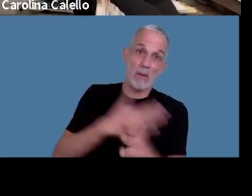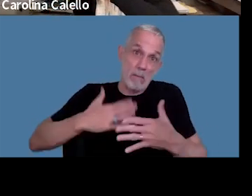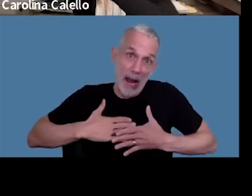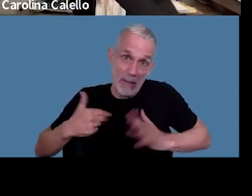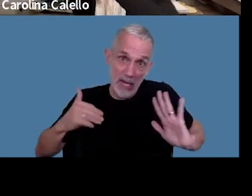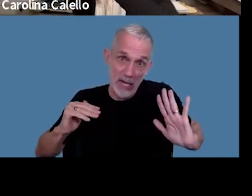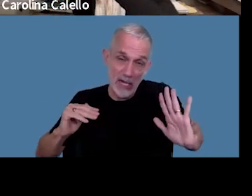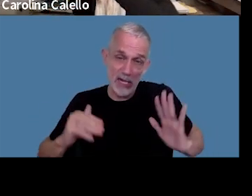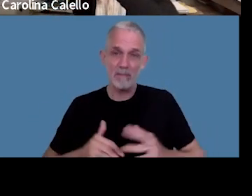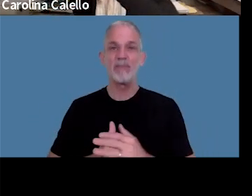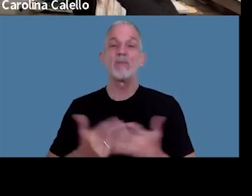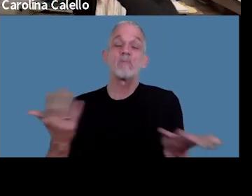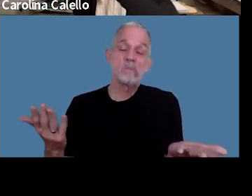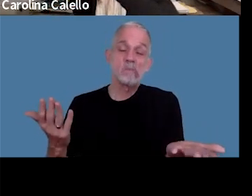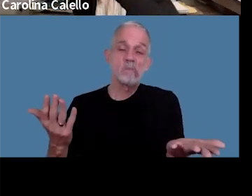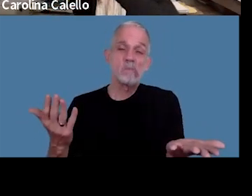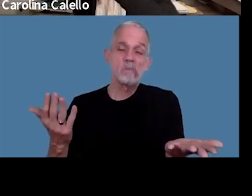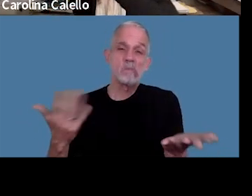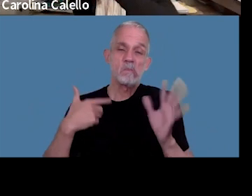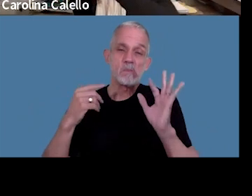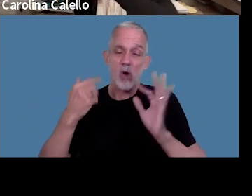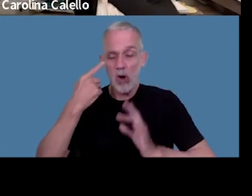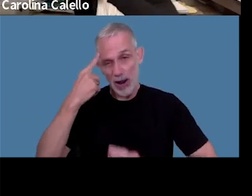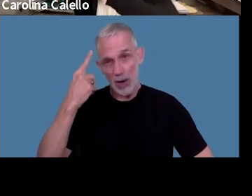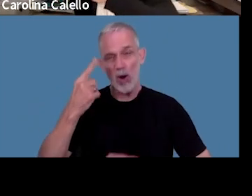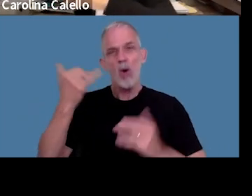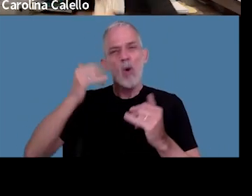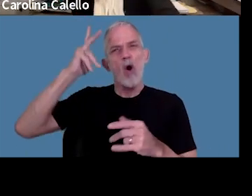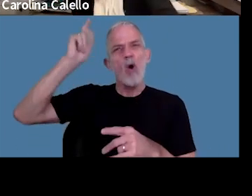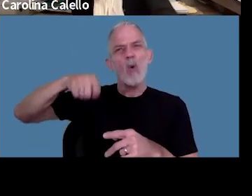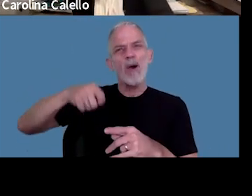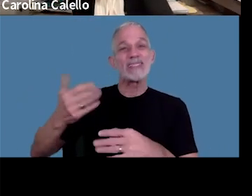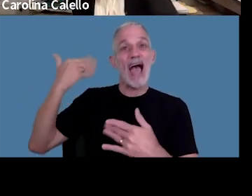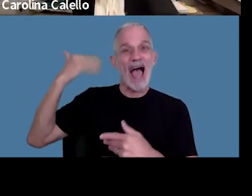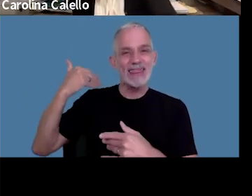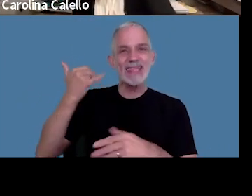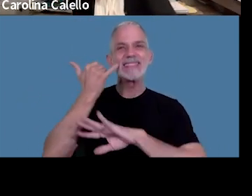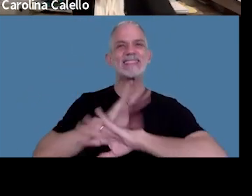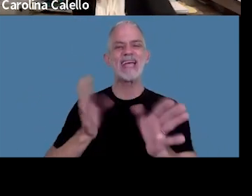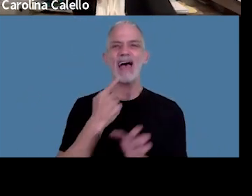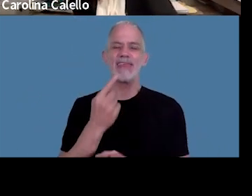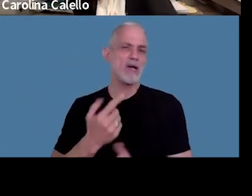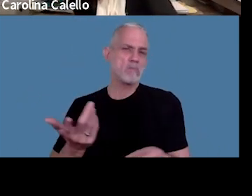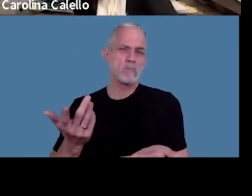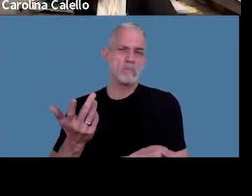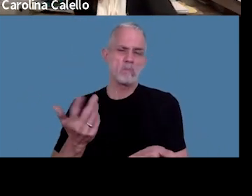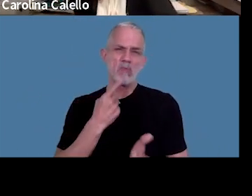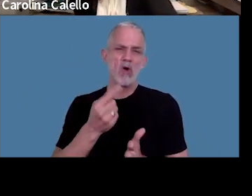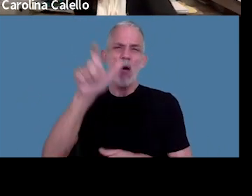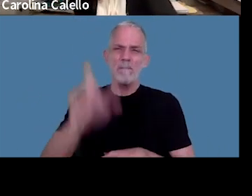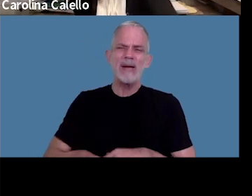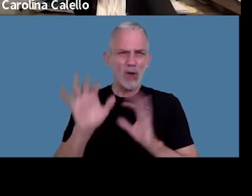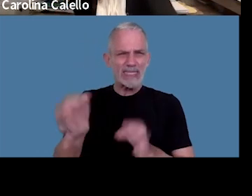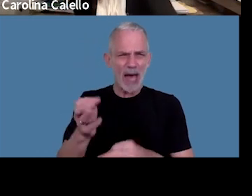pero bueno reconozco que hubo jurisprudencia anterior como les decía que señaló que la persona